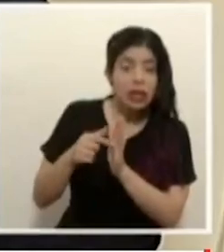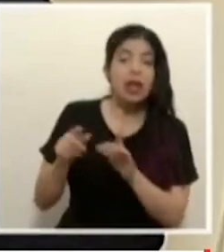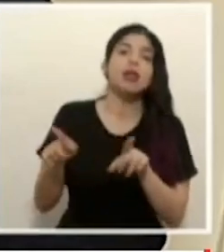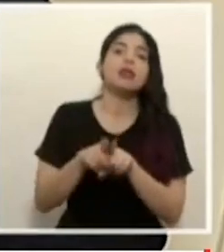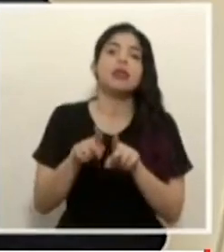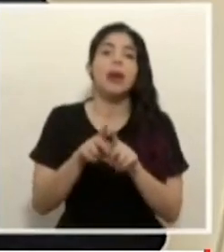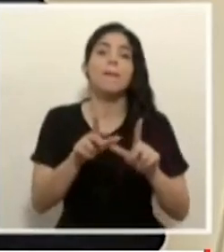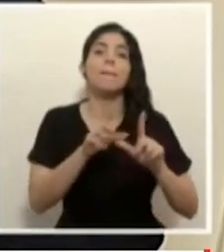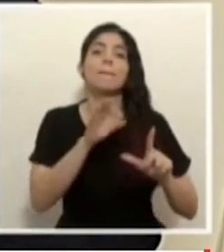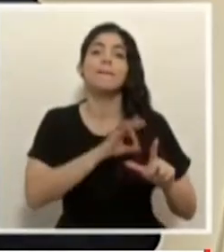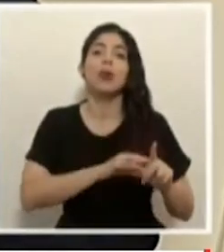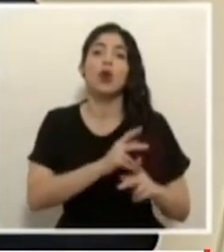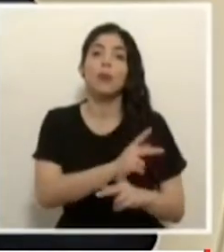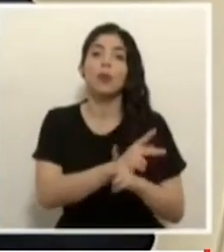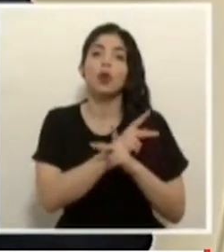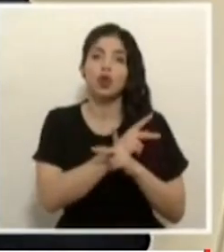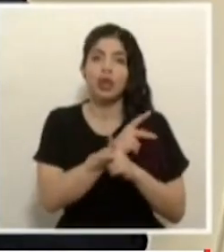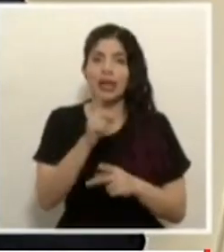con los bonos proteger